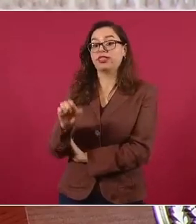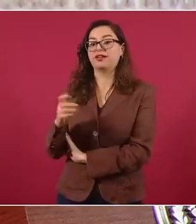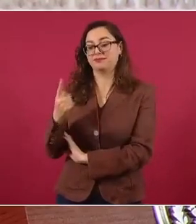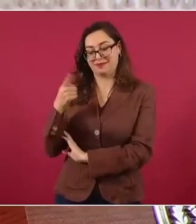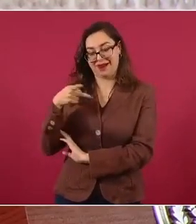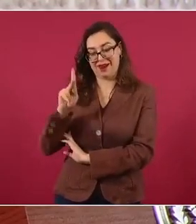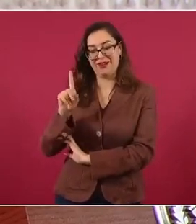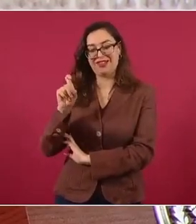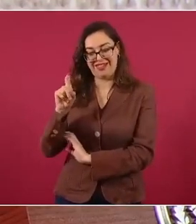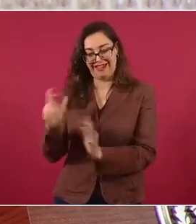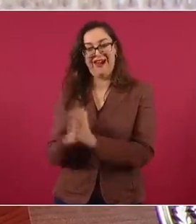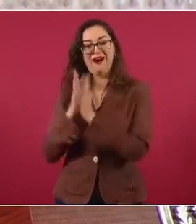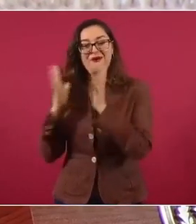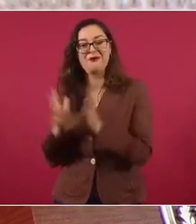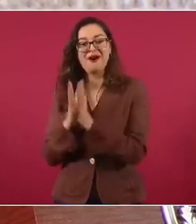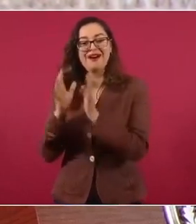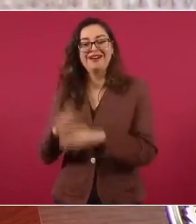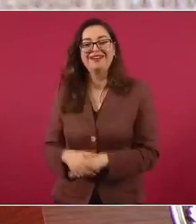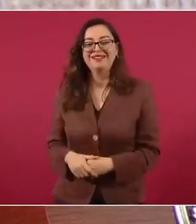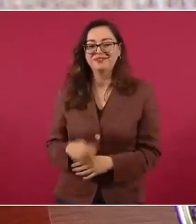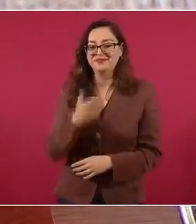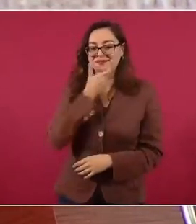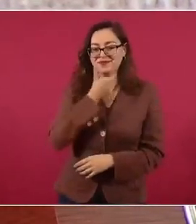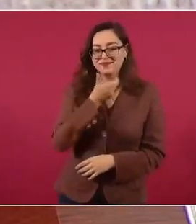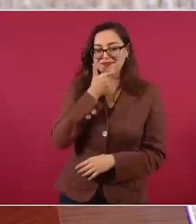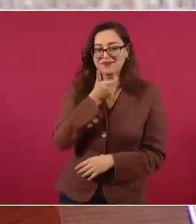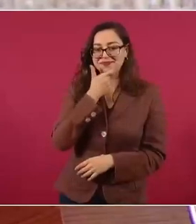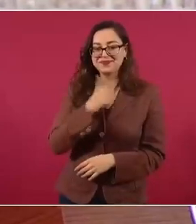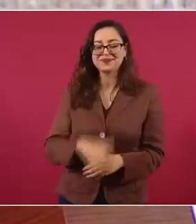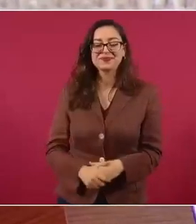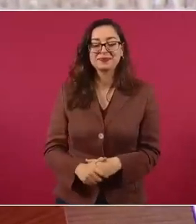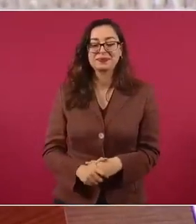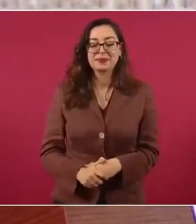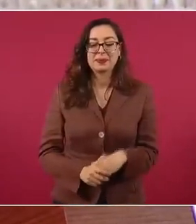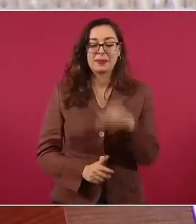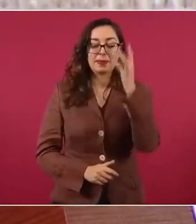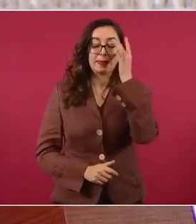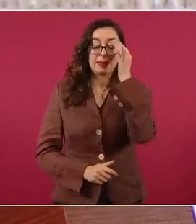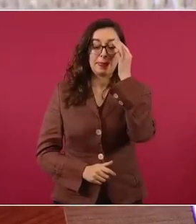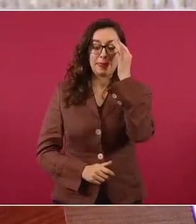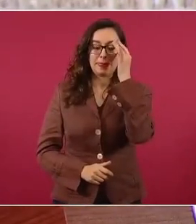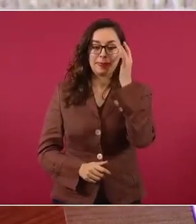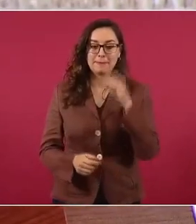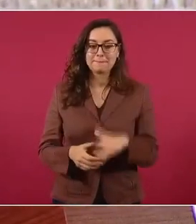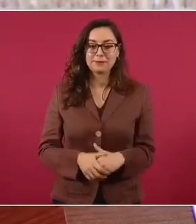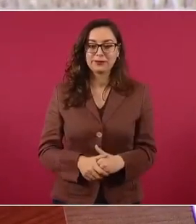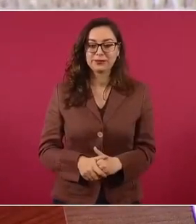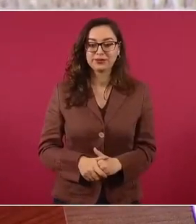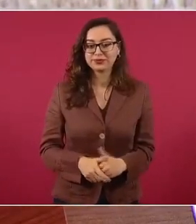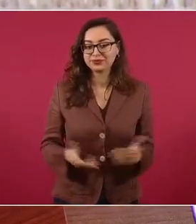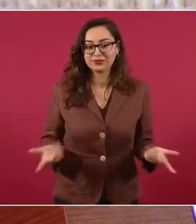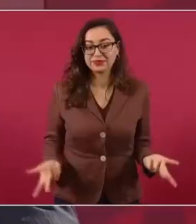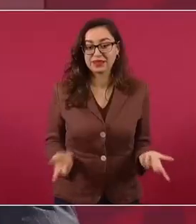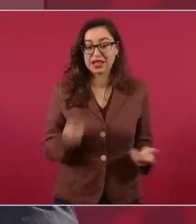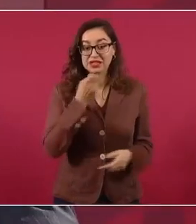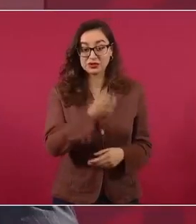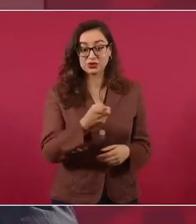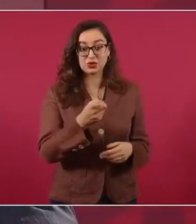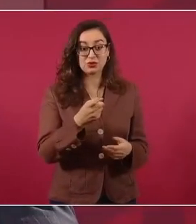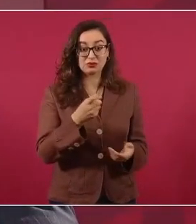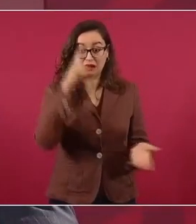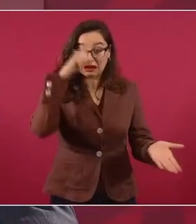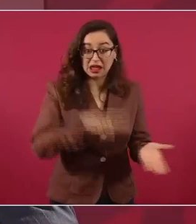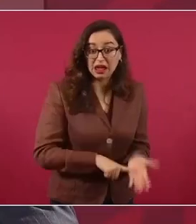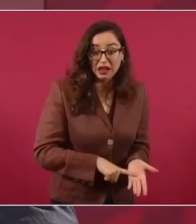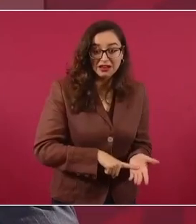Entonces, no hay que estar creyendo esas cosas.